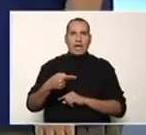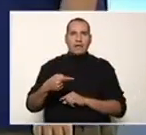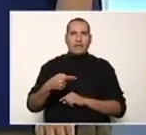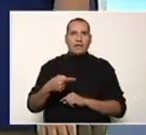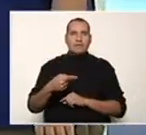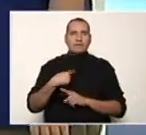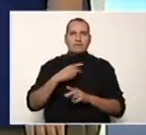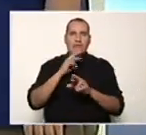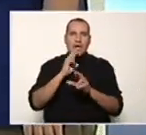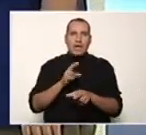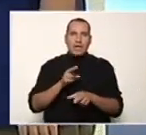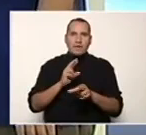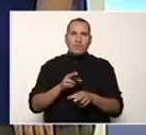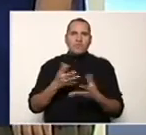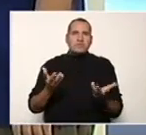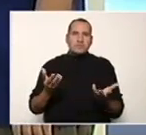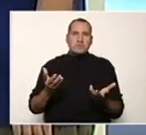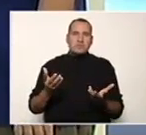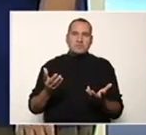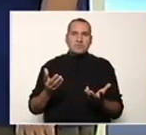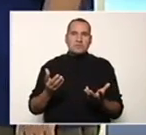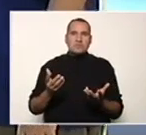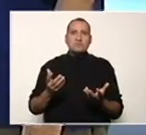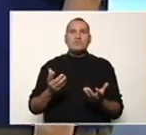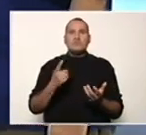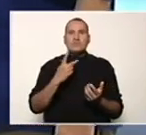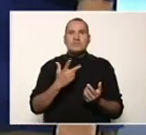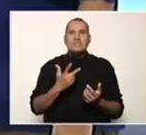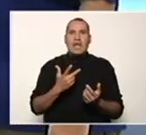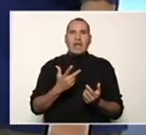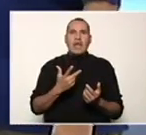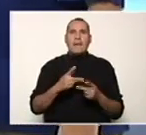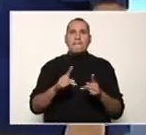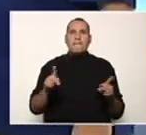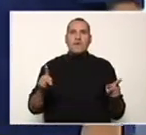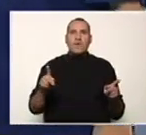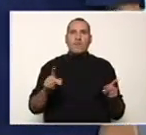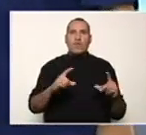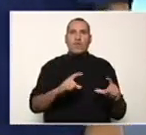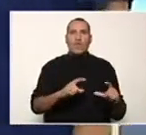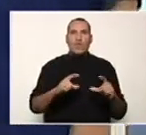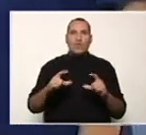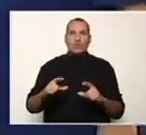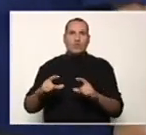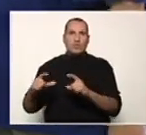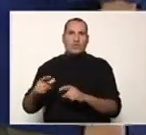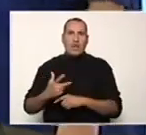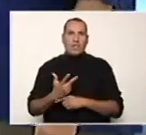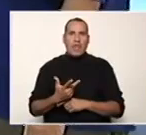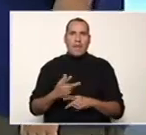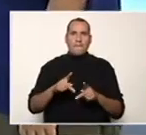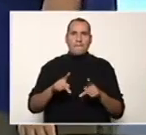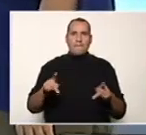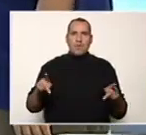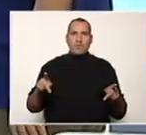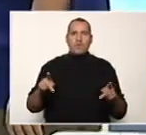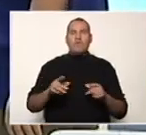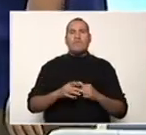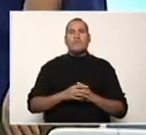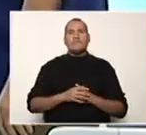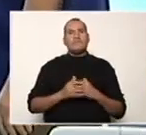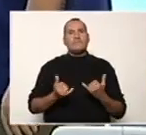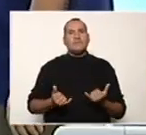como resultado obtuvimos un trinomio. Ahora vamos a continuar con el tercer